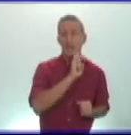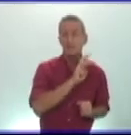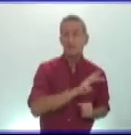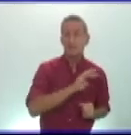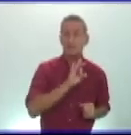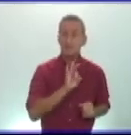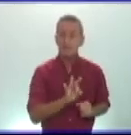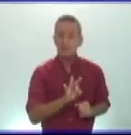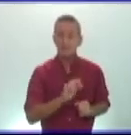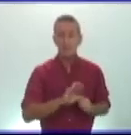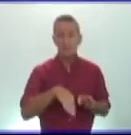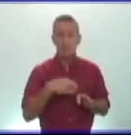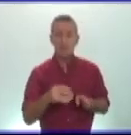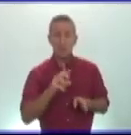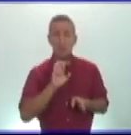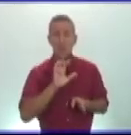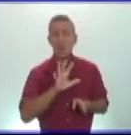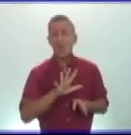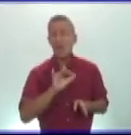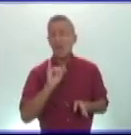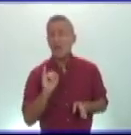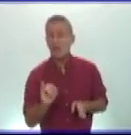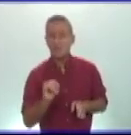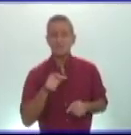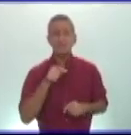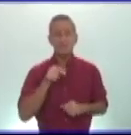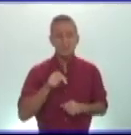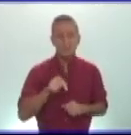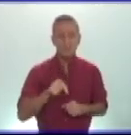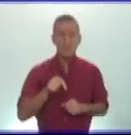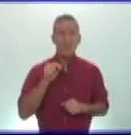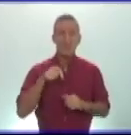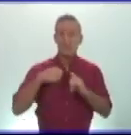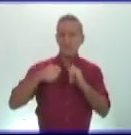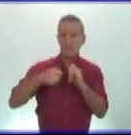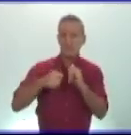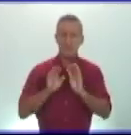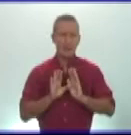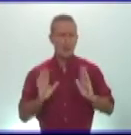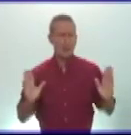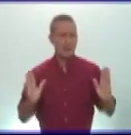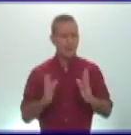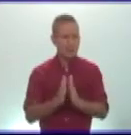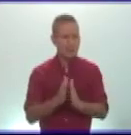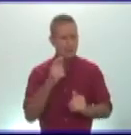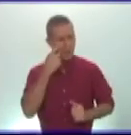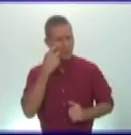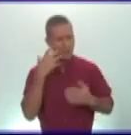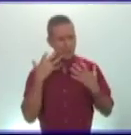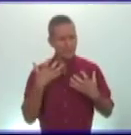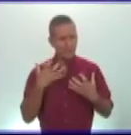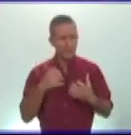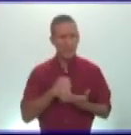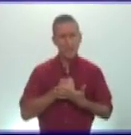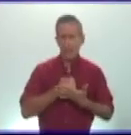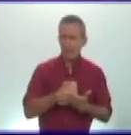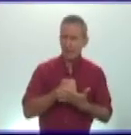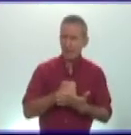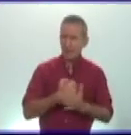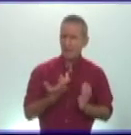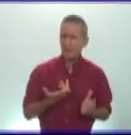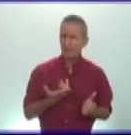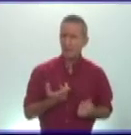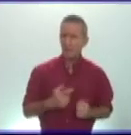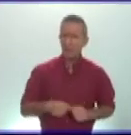ver esta información que este material que pusimos pues viene a complementar ese esencial porque además contribuirá también a